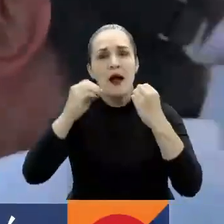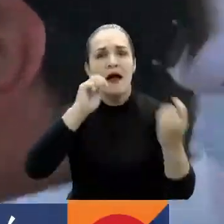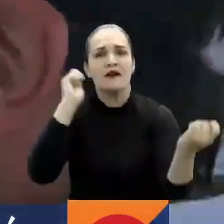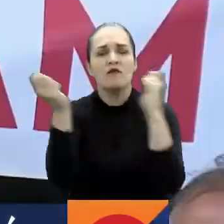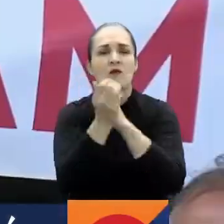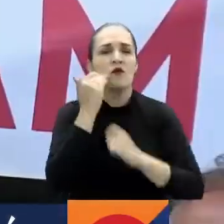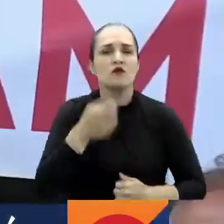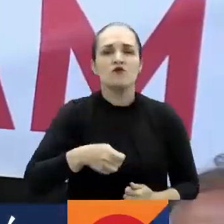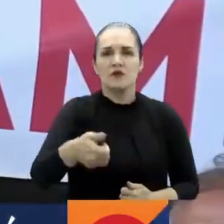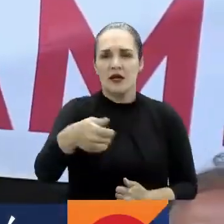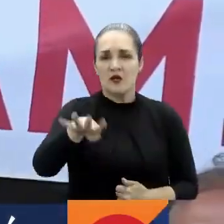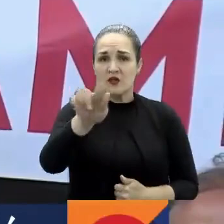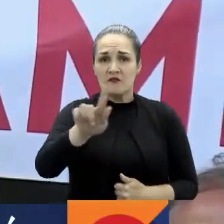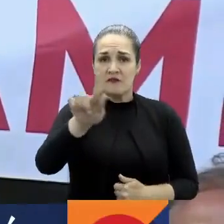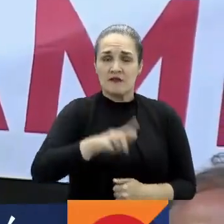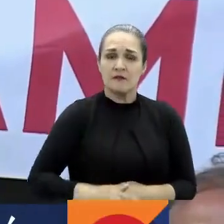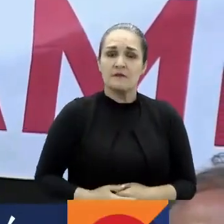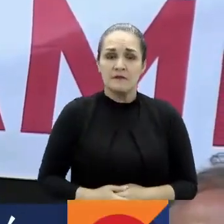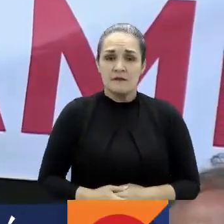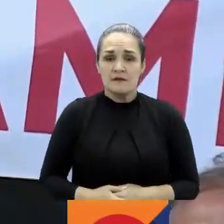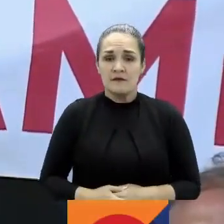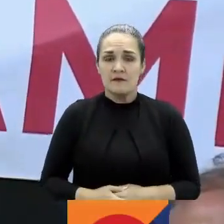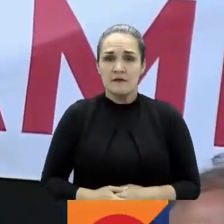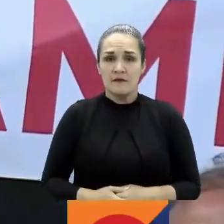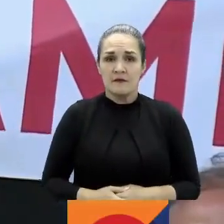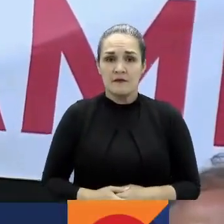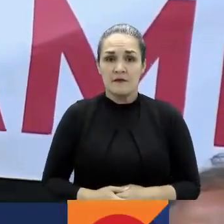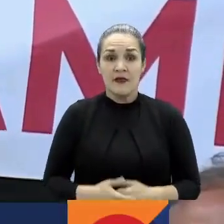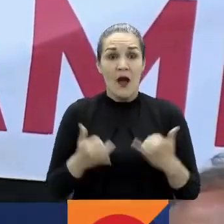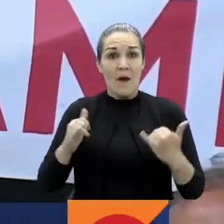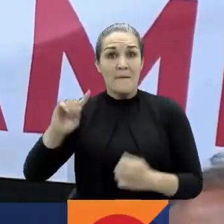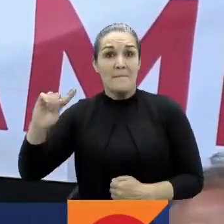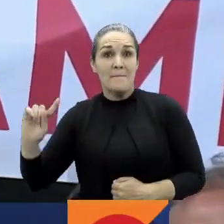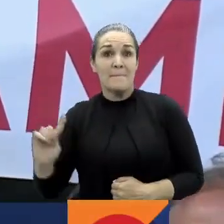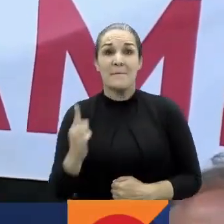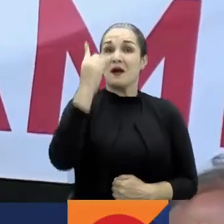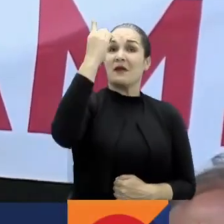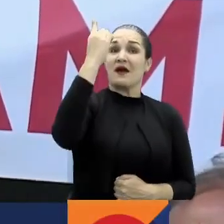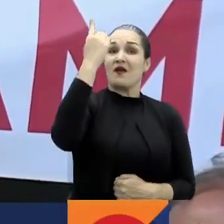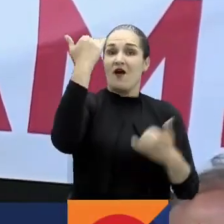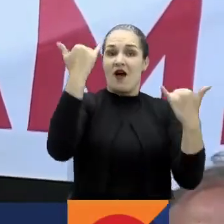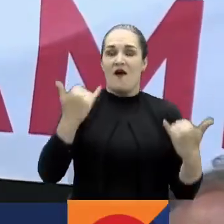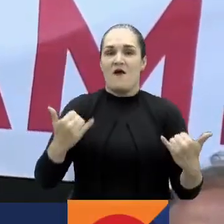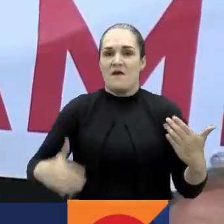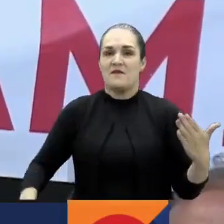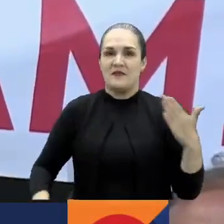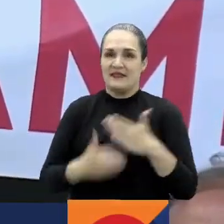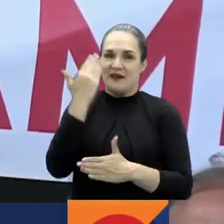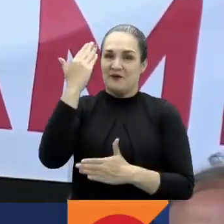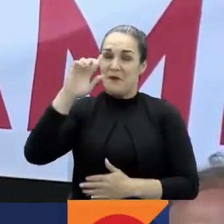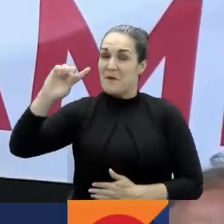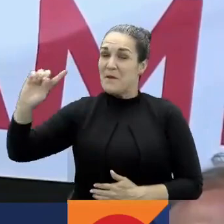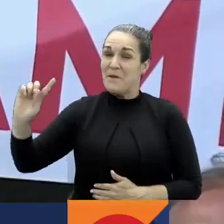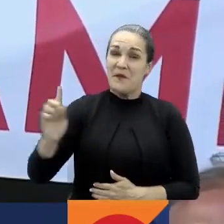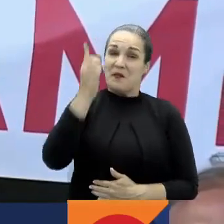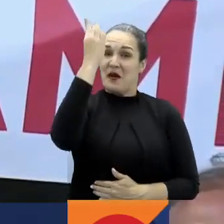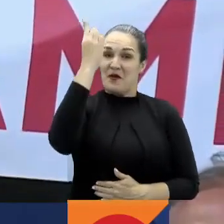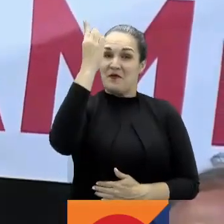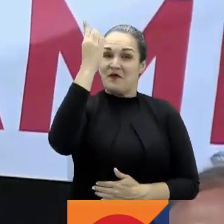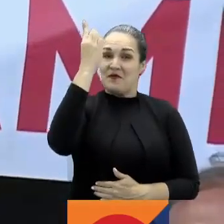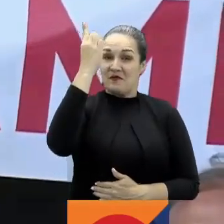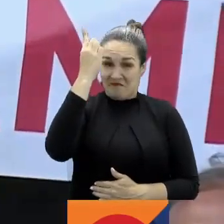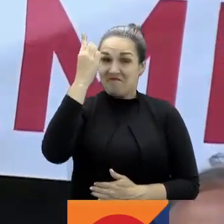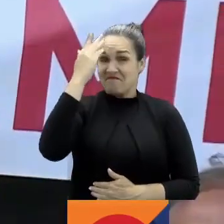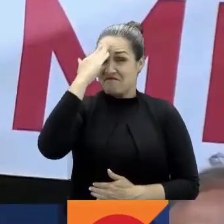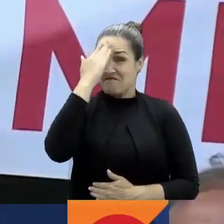14 de febrero. Es el primer campanazo apenas, es el primer paso